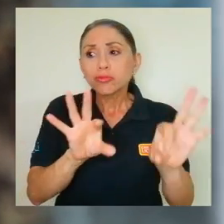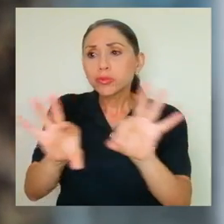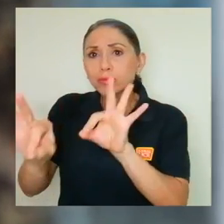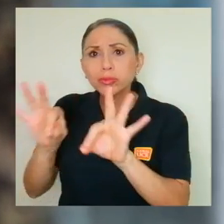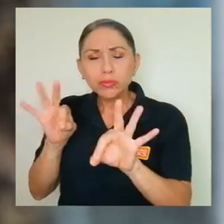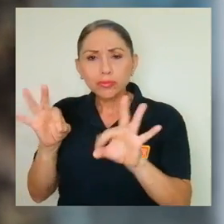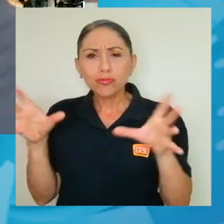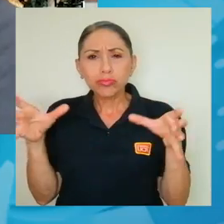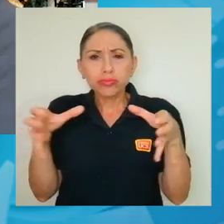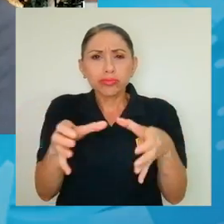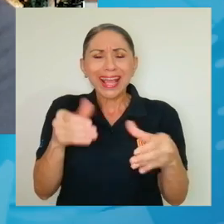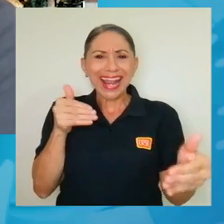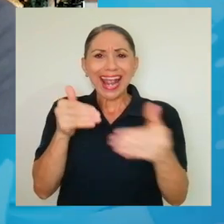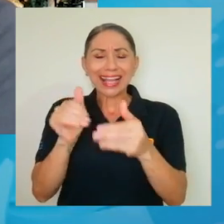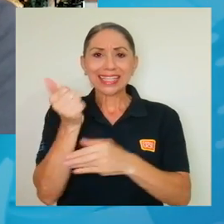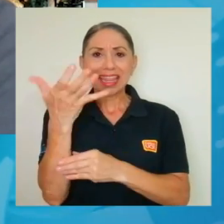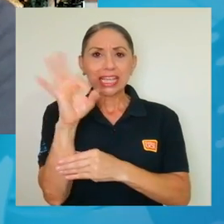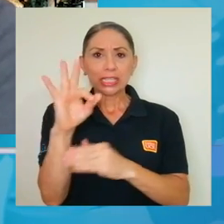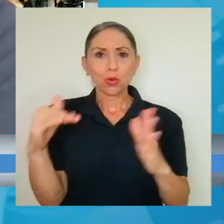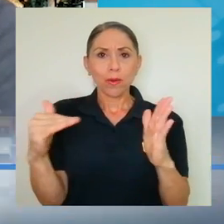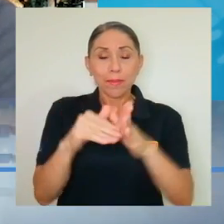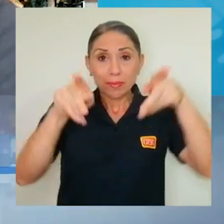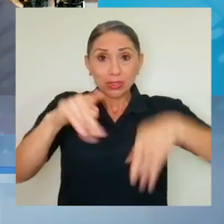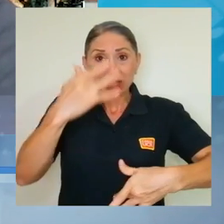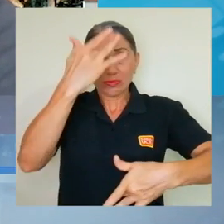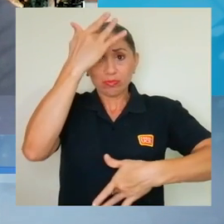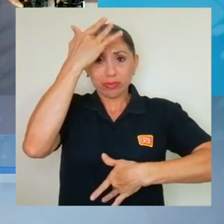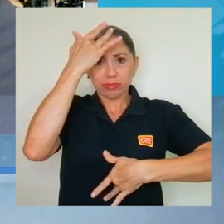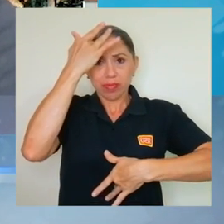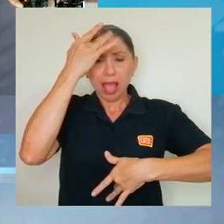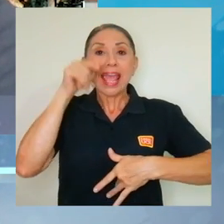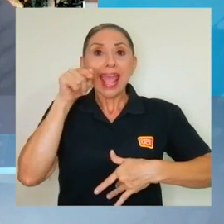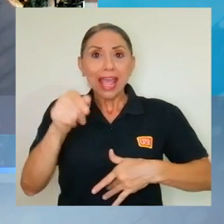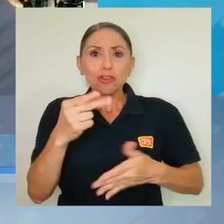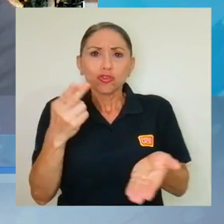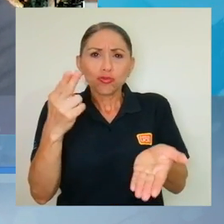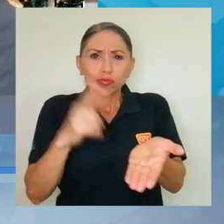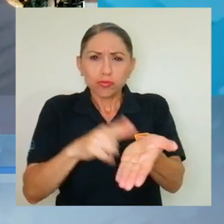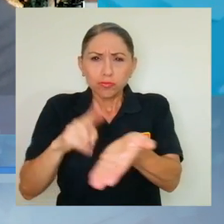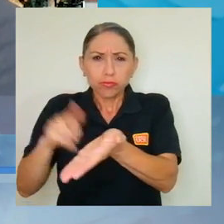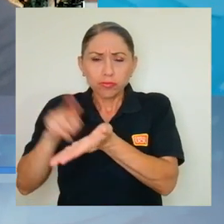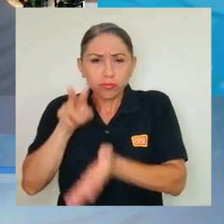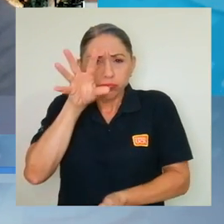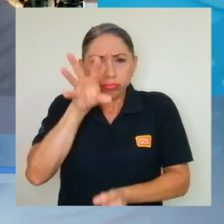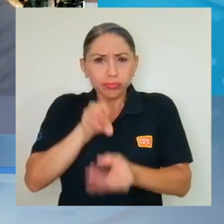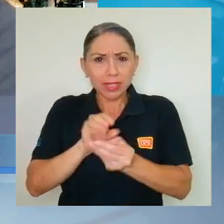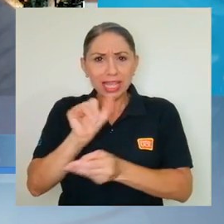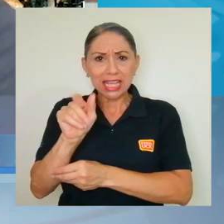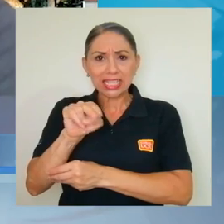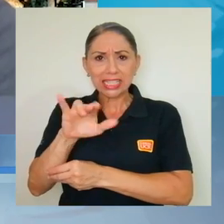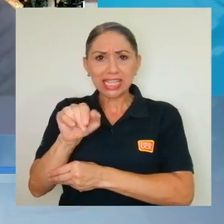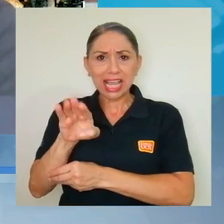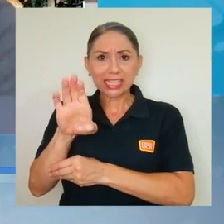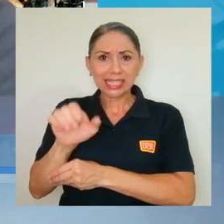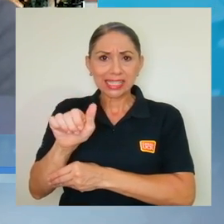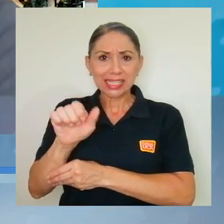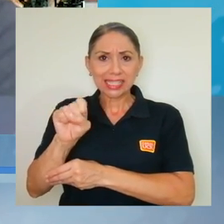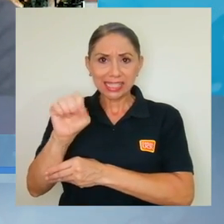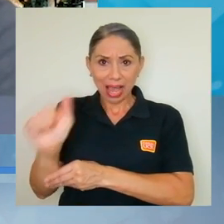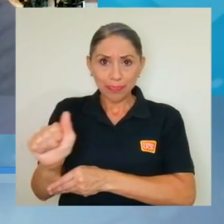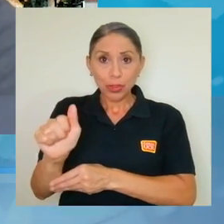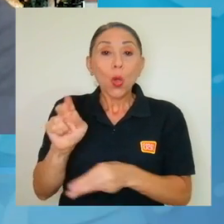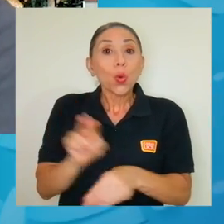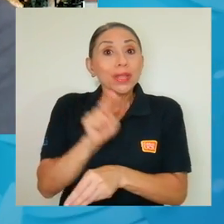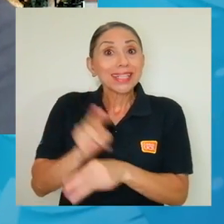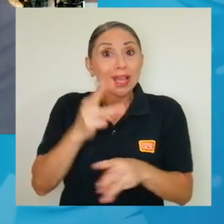pacientes que fueron registrados en INCIENSA y utilizando algoritmos de inteligencia